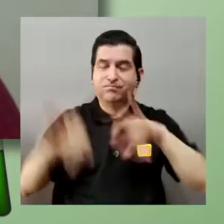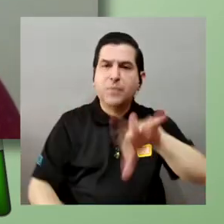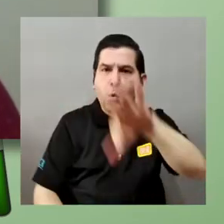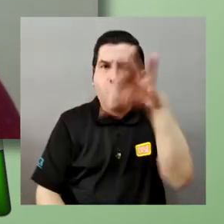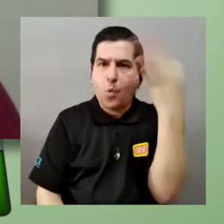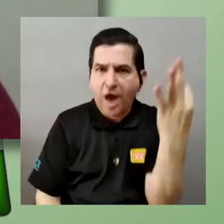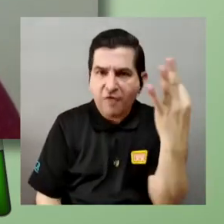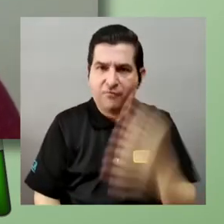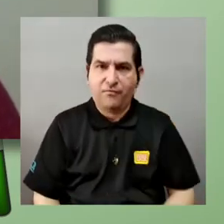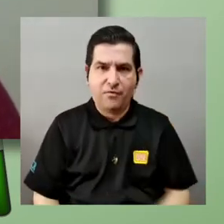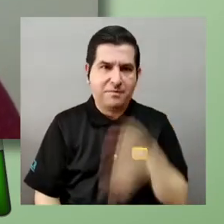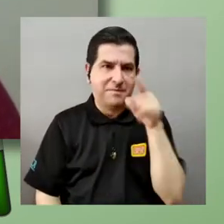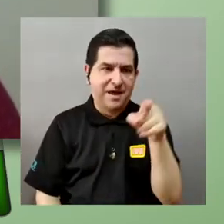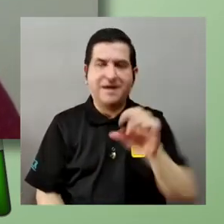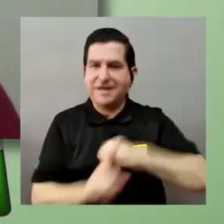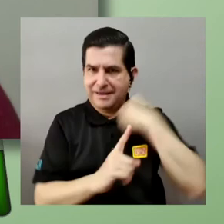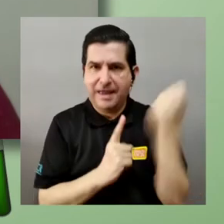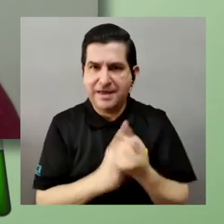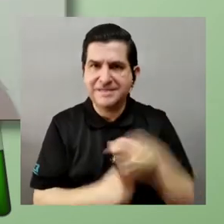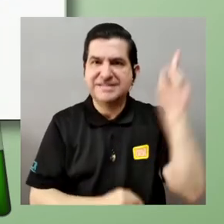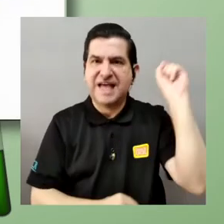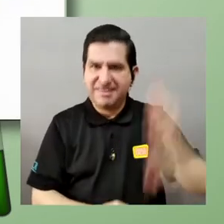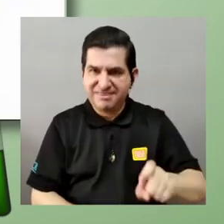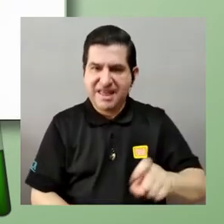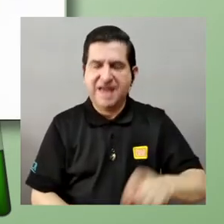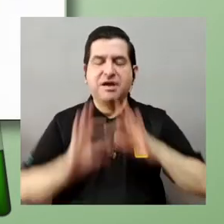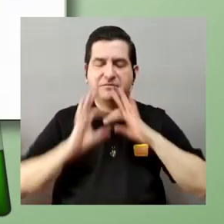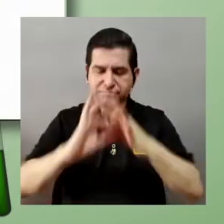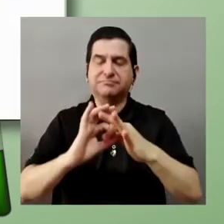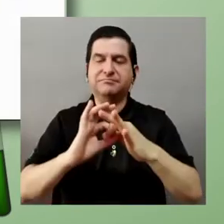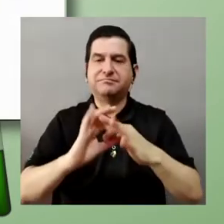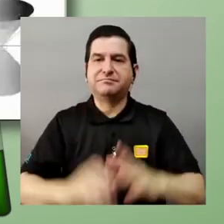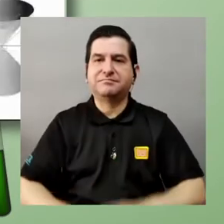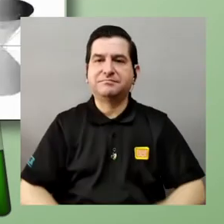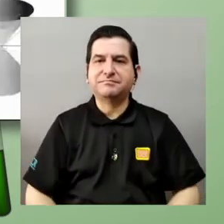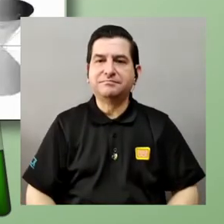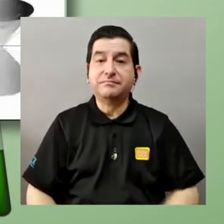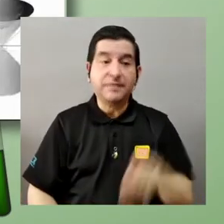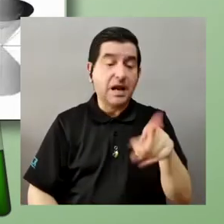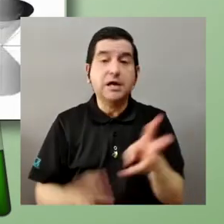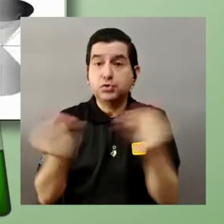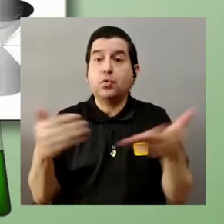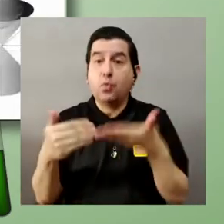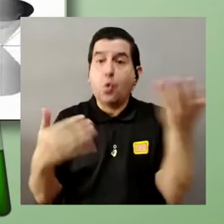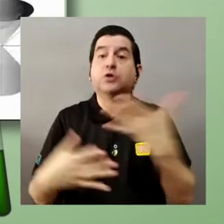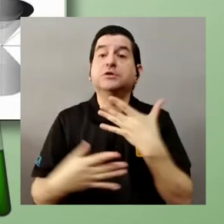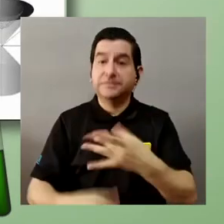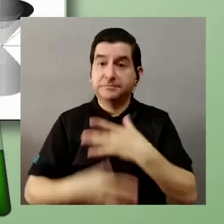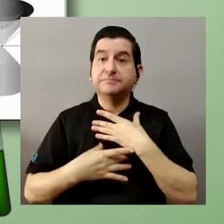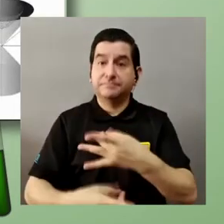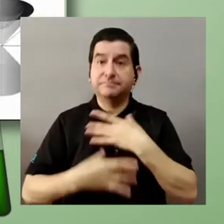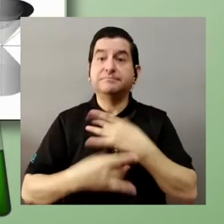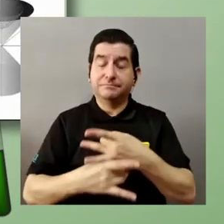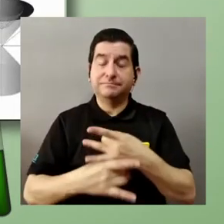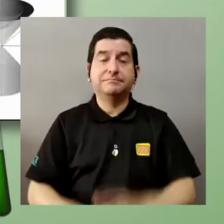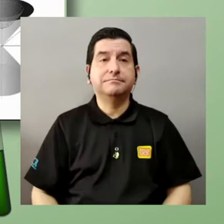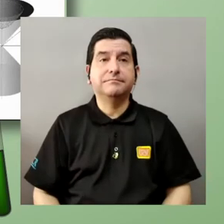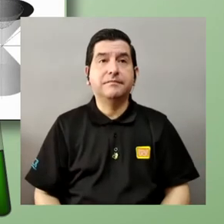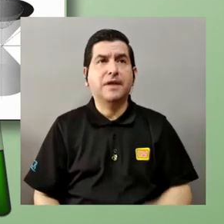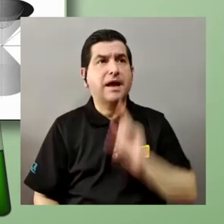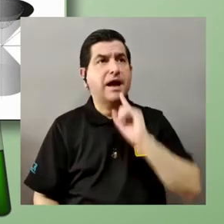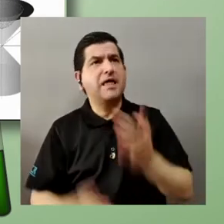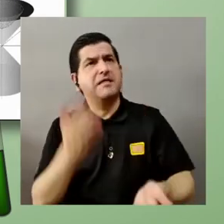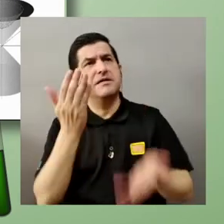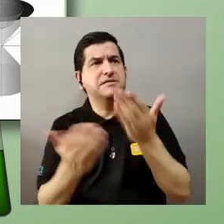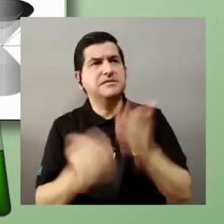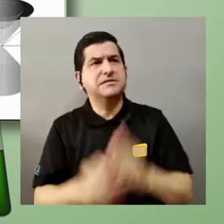física y de alguna manera en ese aspecto debe ir su unificación esto ha generado cosas interesantísimas ¿verdad?